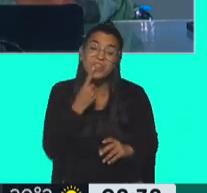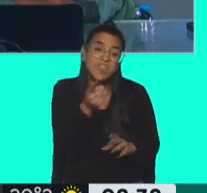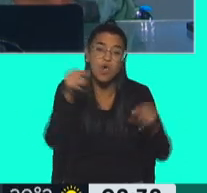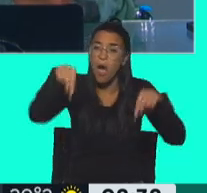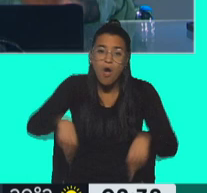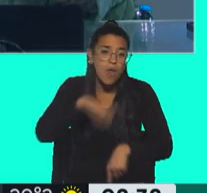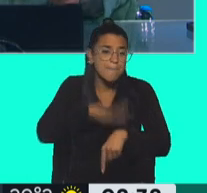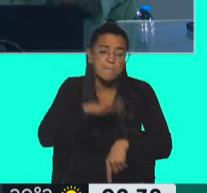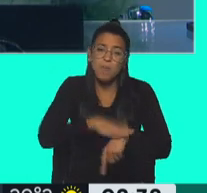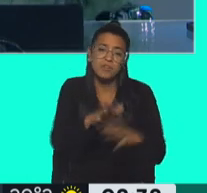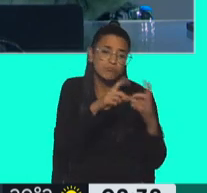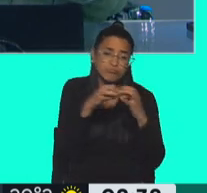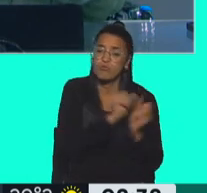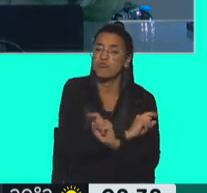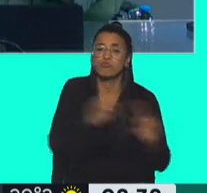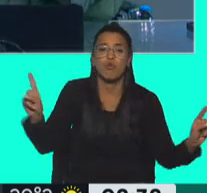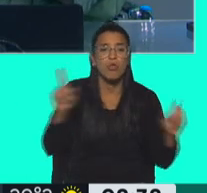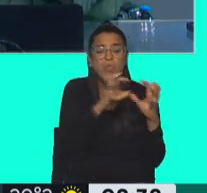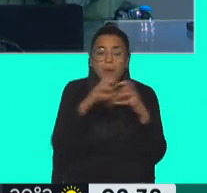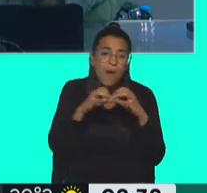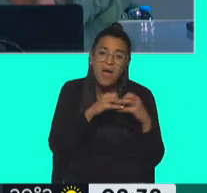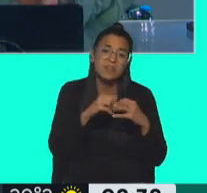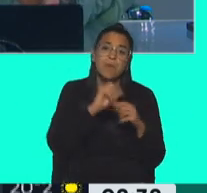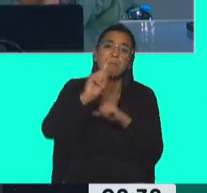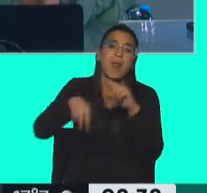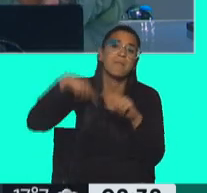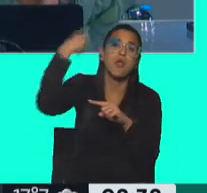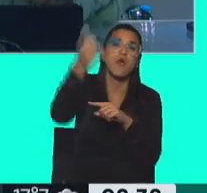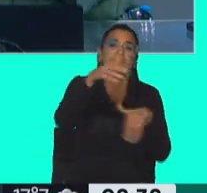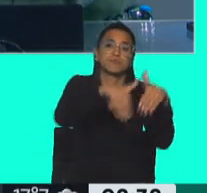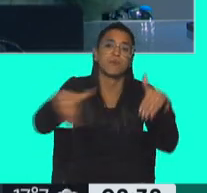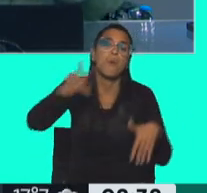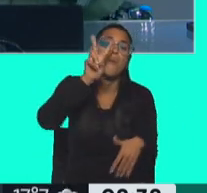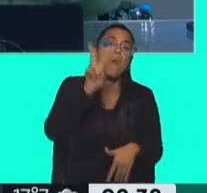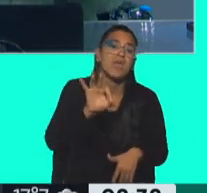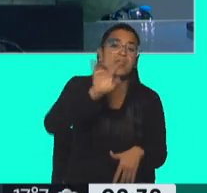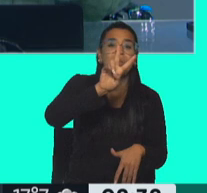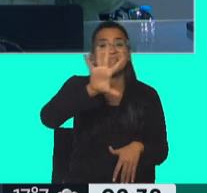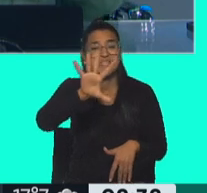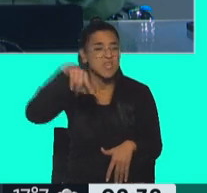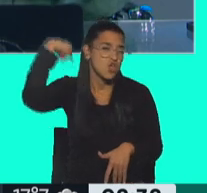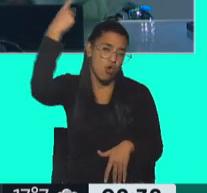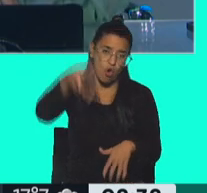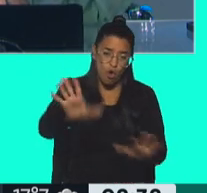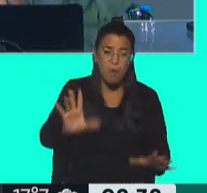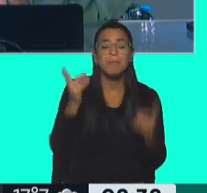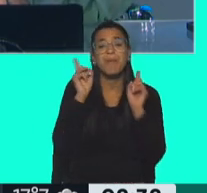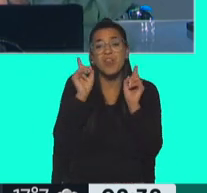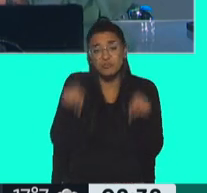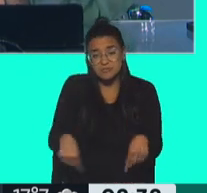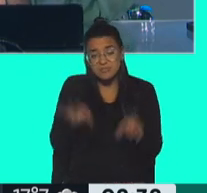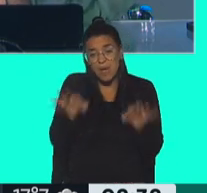es este el momento de dar el debate, el debate recién habría que darlo para las elecciones de 2025. Pero también sabemos que desde el